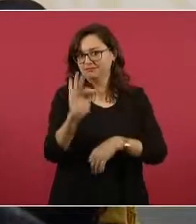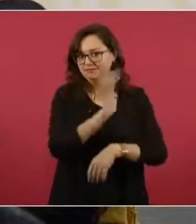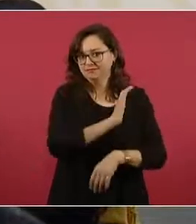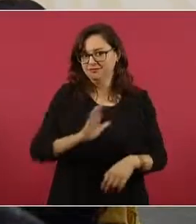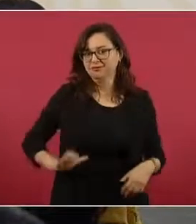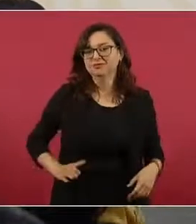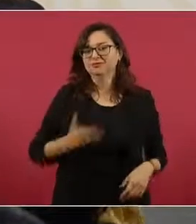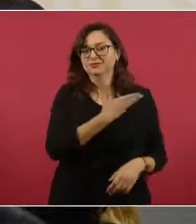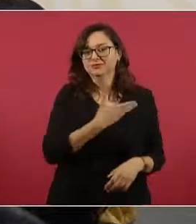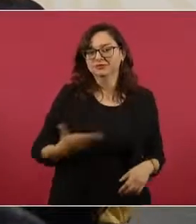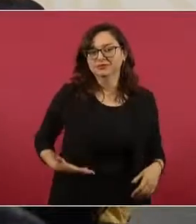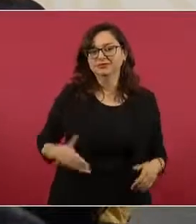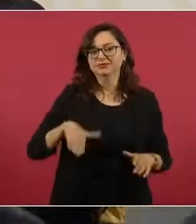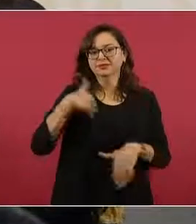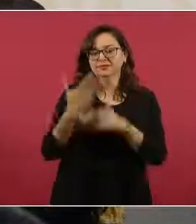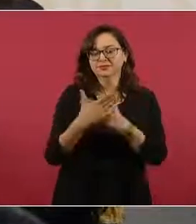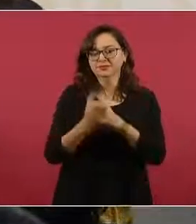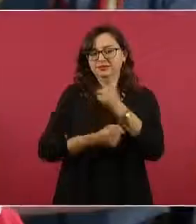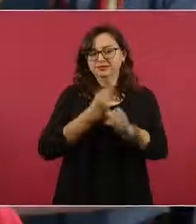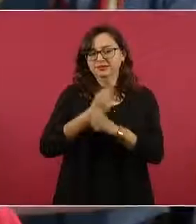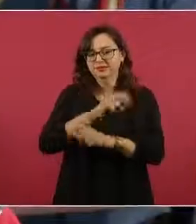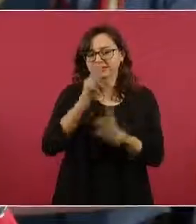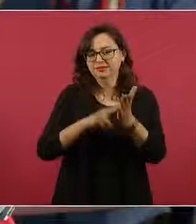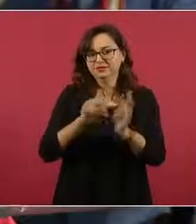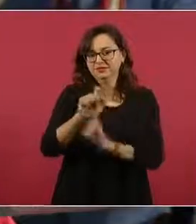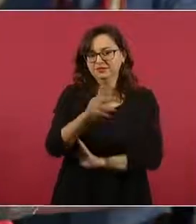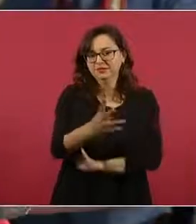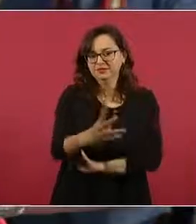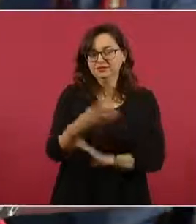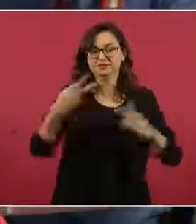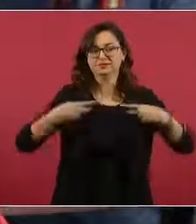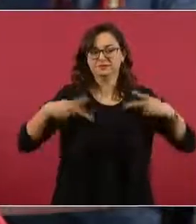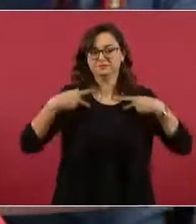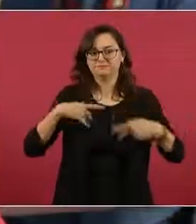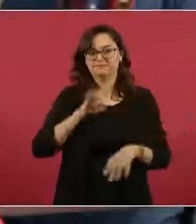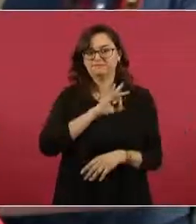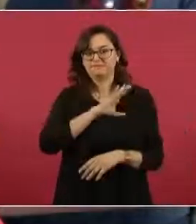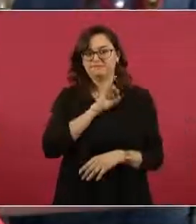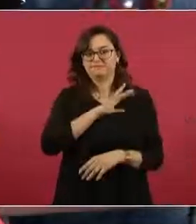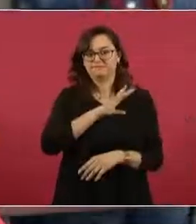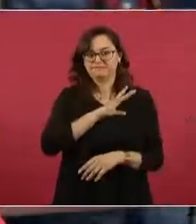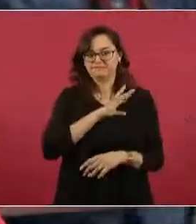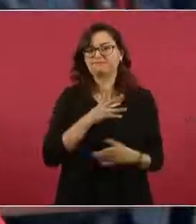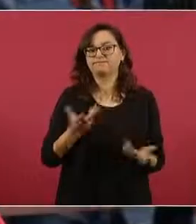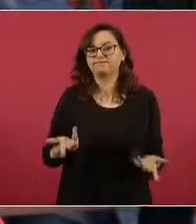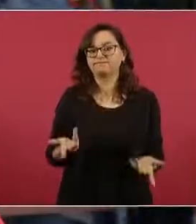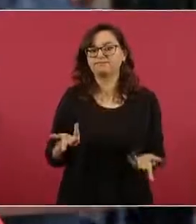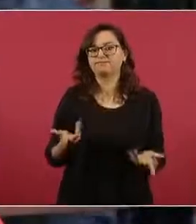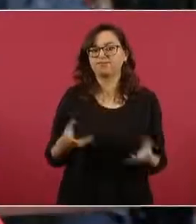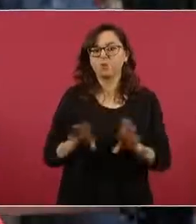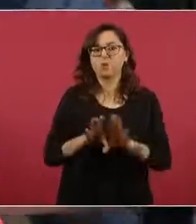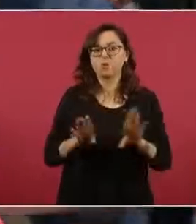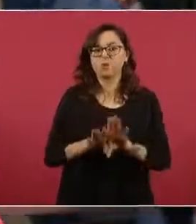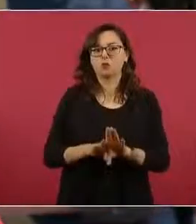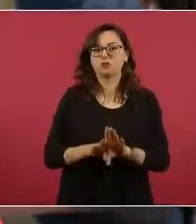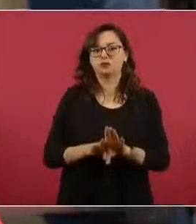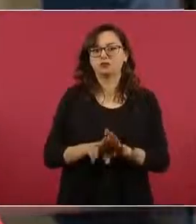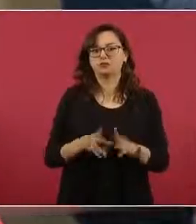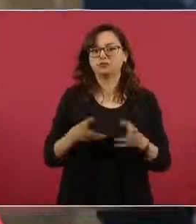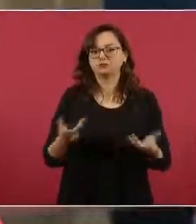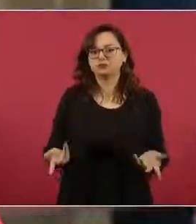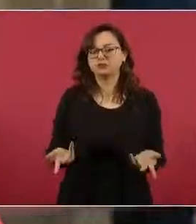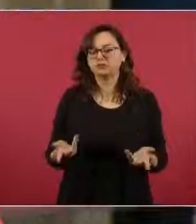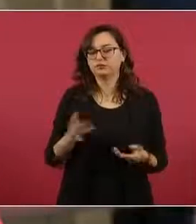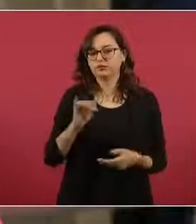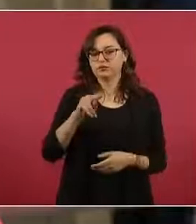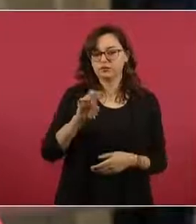del 2024 y la ciudadanía tiene el temor de lo que, como usted lo acaba de comentar hace unos momentos, pues que el